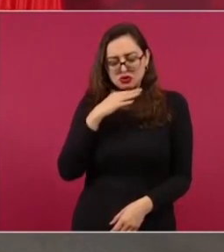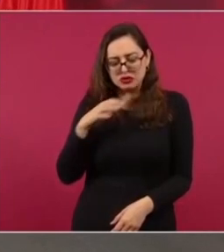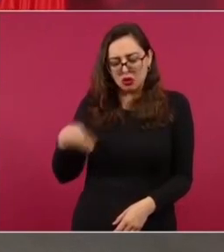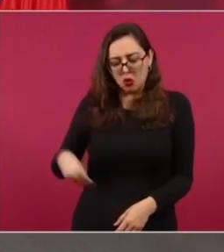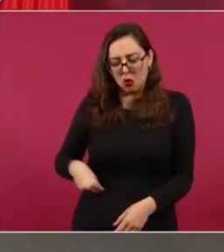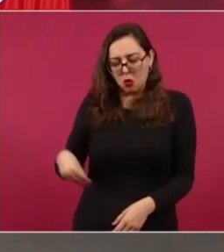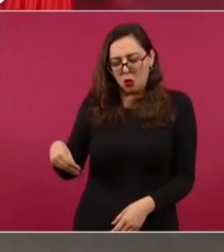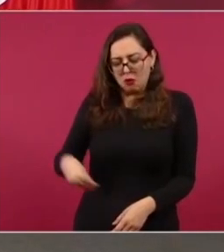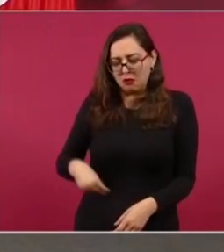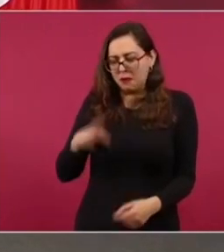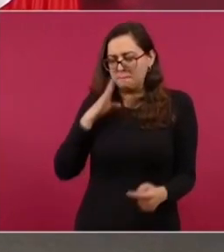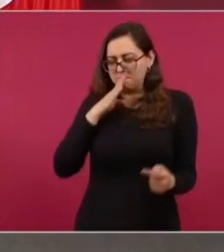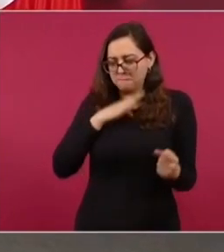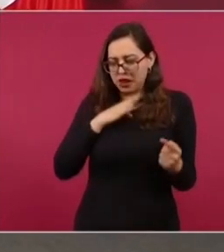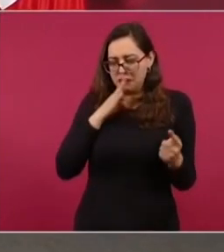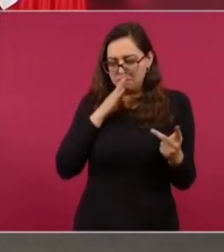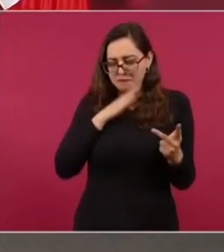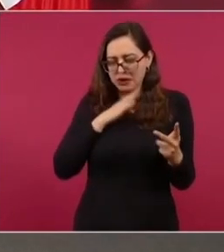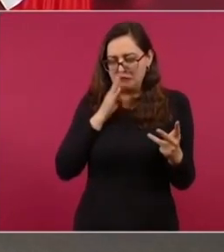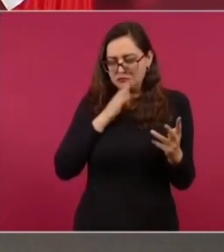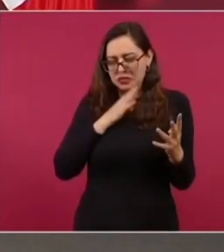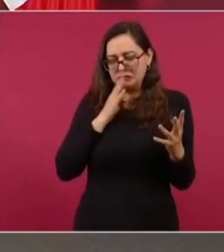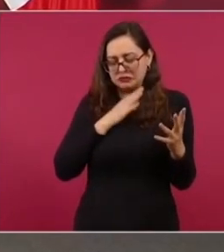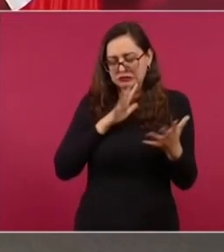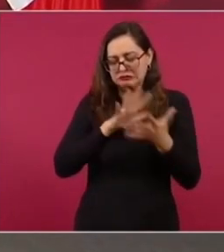hizo un mal